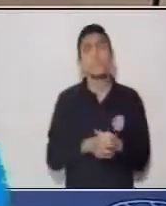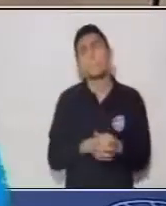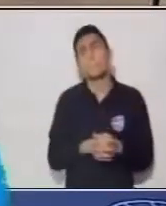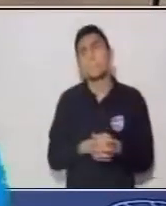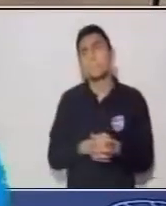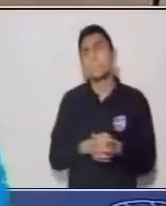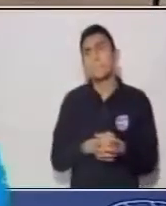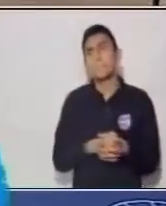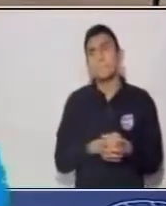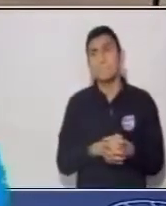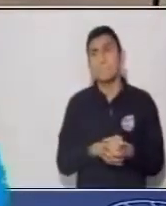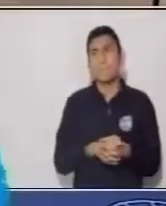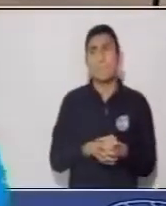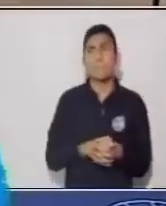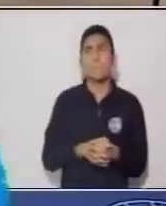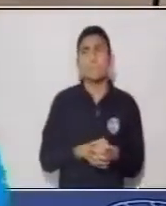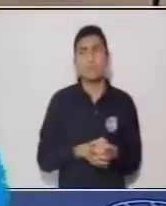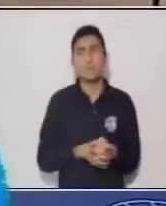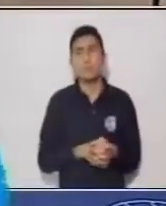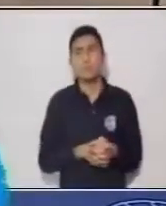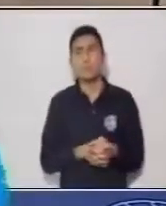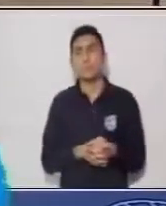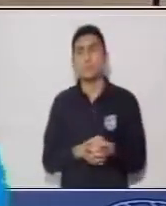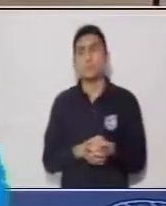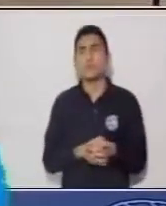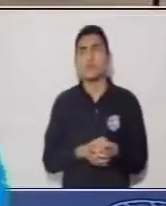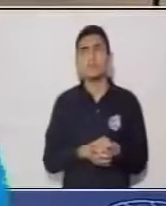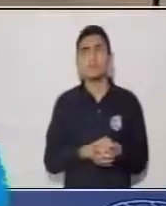yo seguía caminando